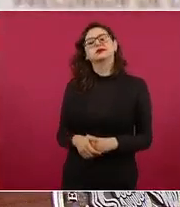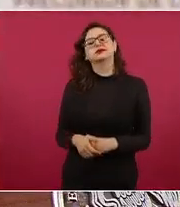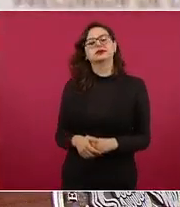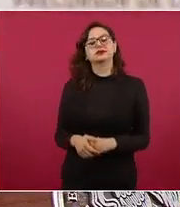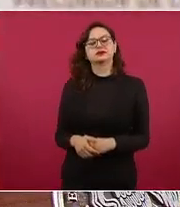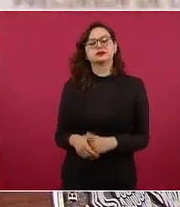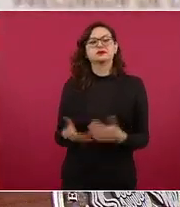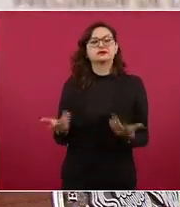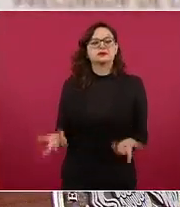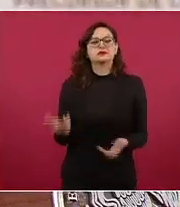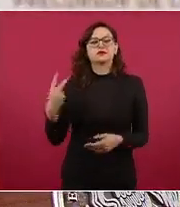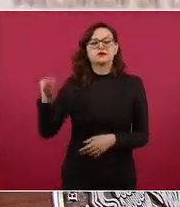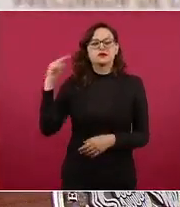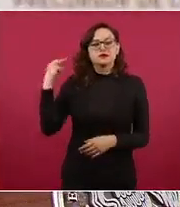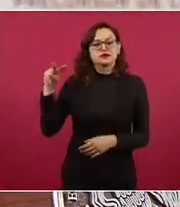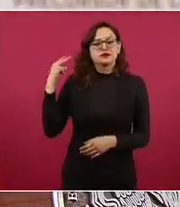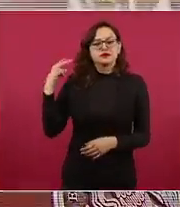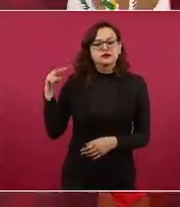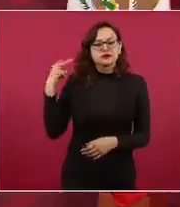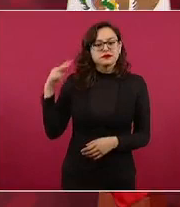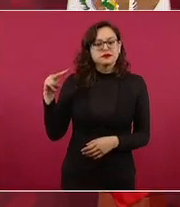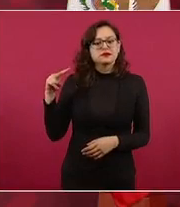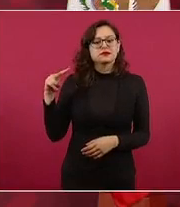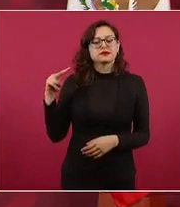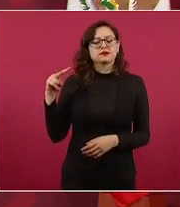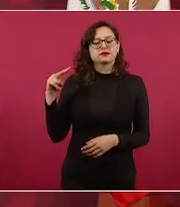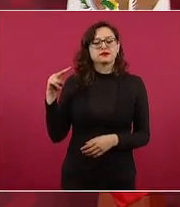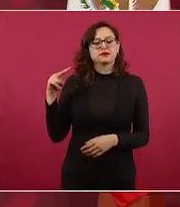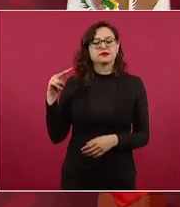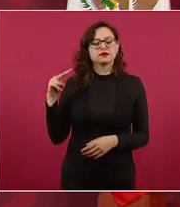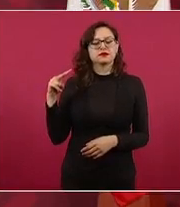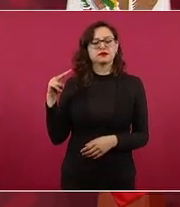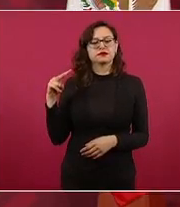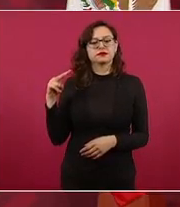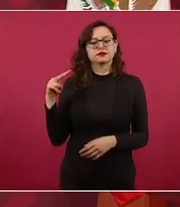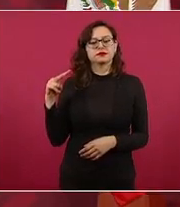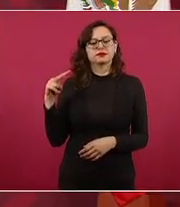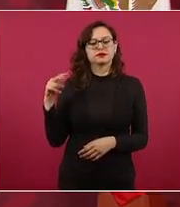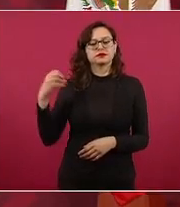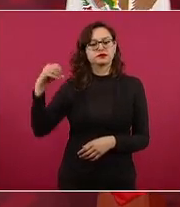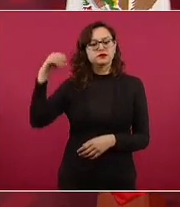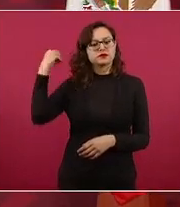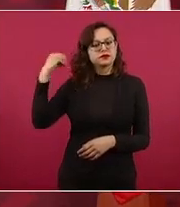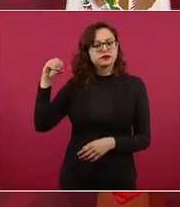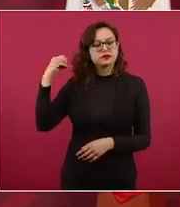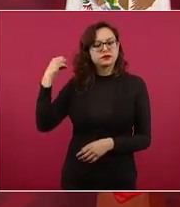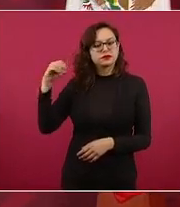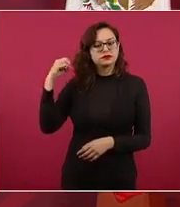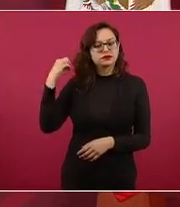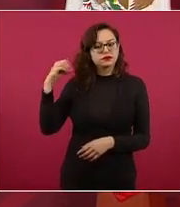Veracruz en parte de Oaxaca